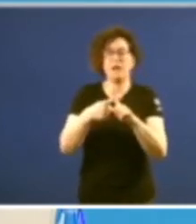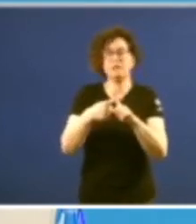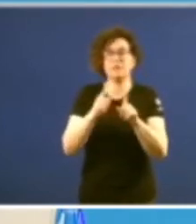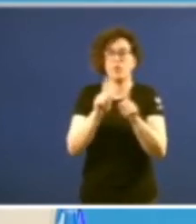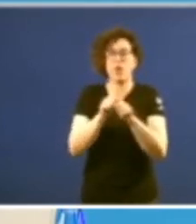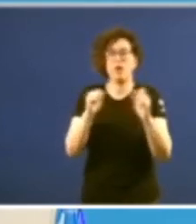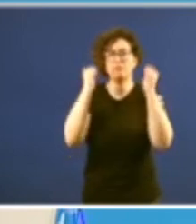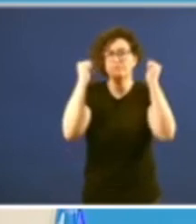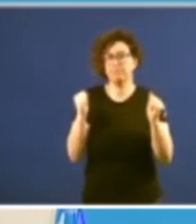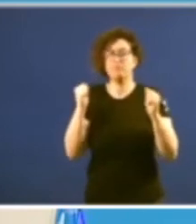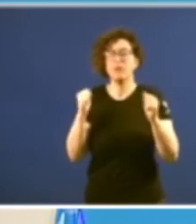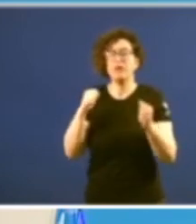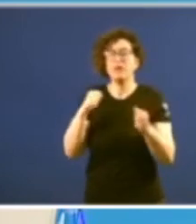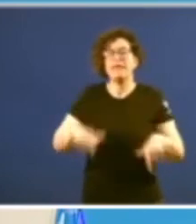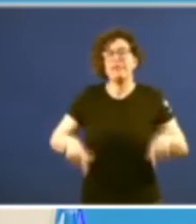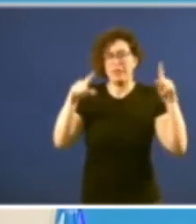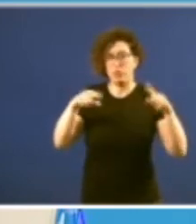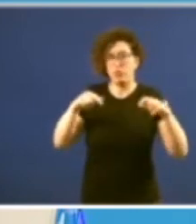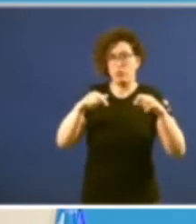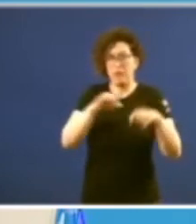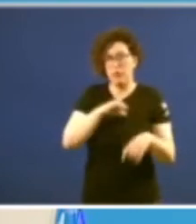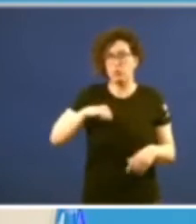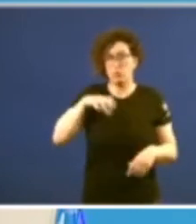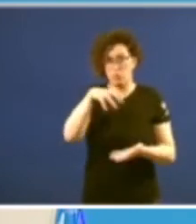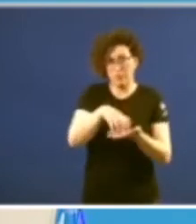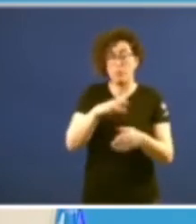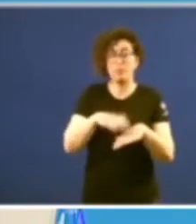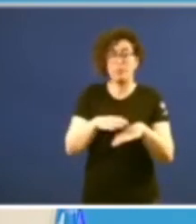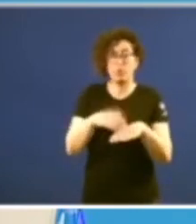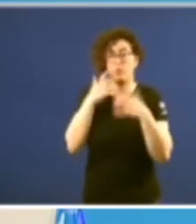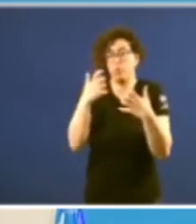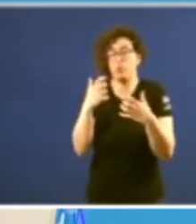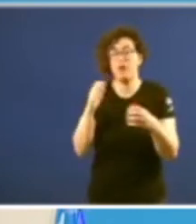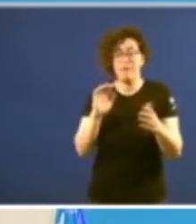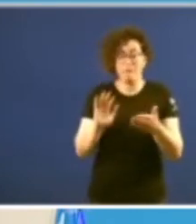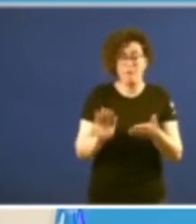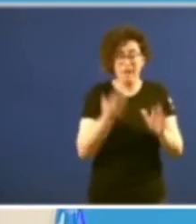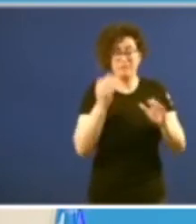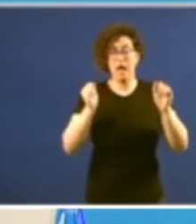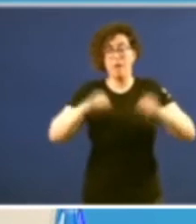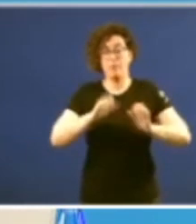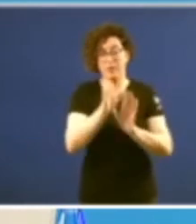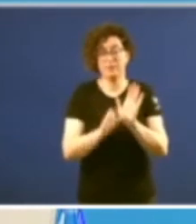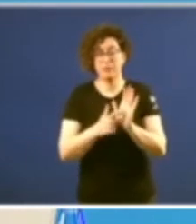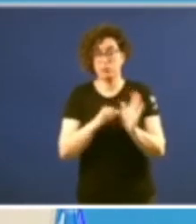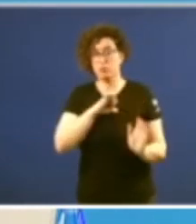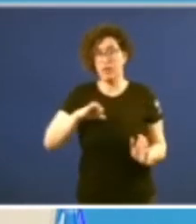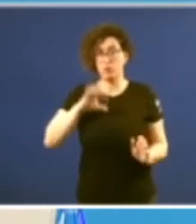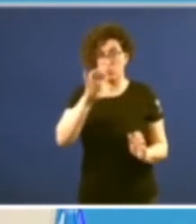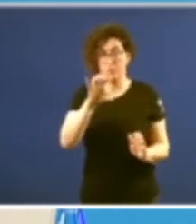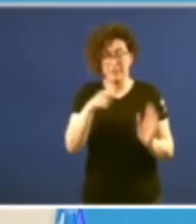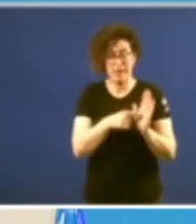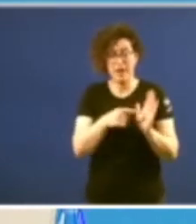autonómico resulta obvio que a fase de aprobación dos estatutos de autonomía